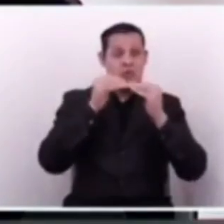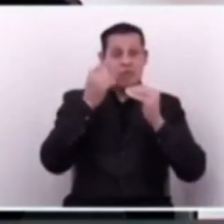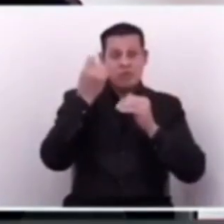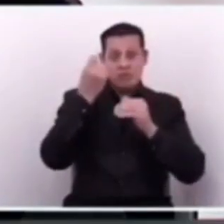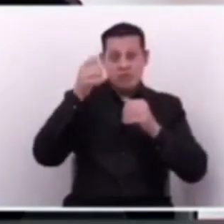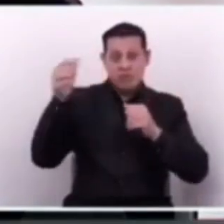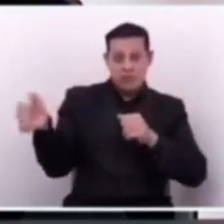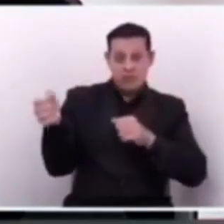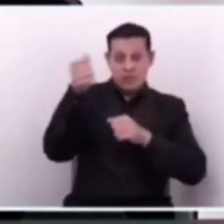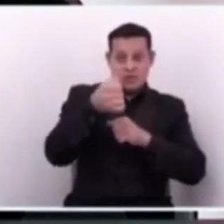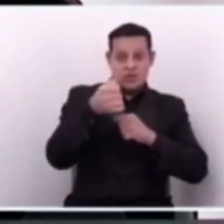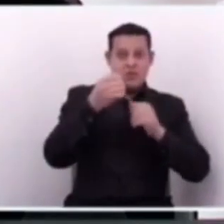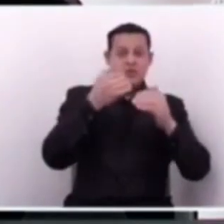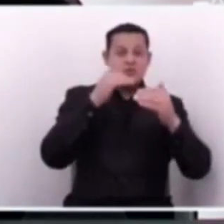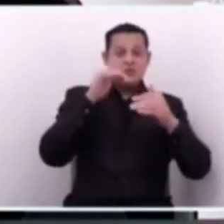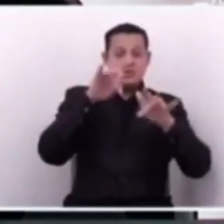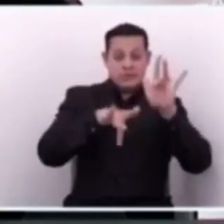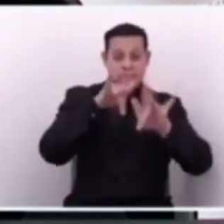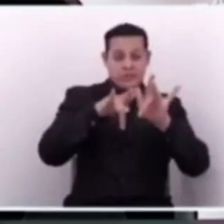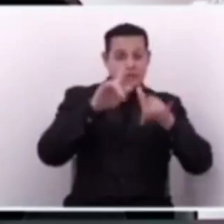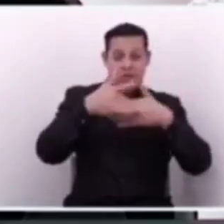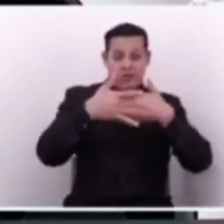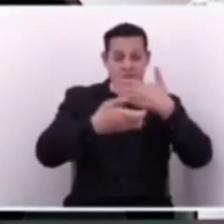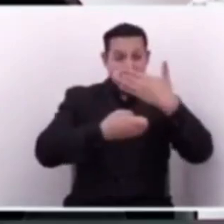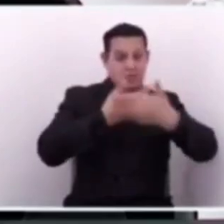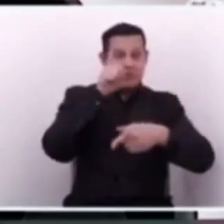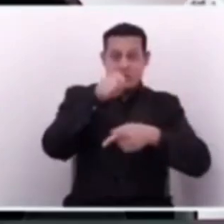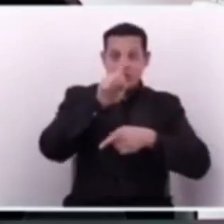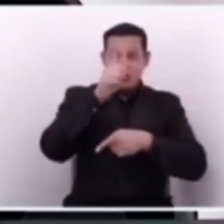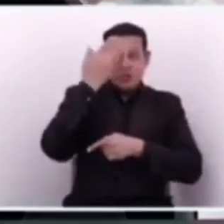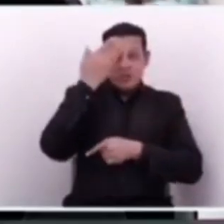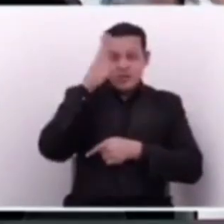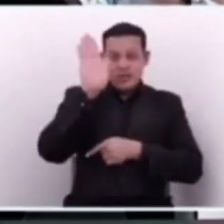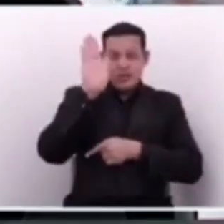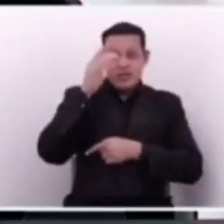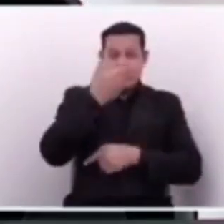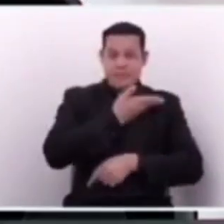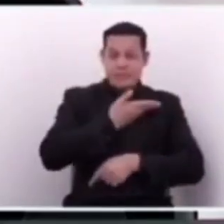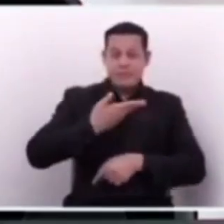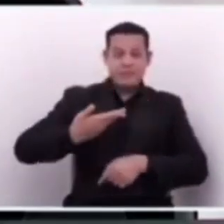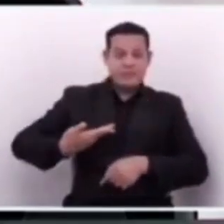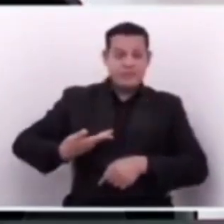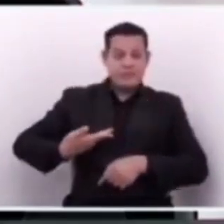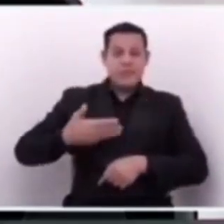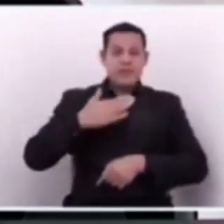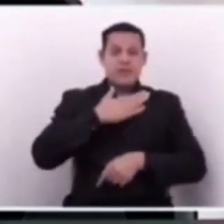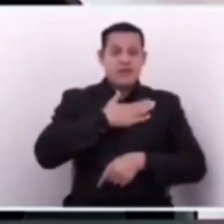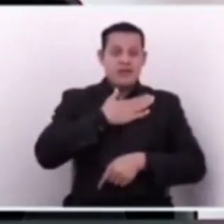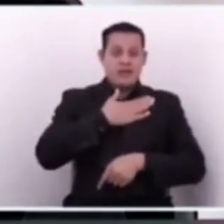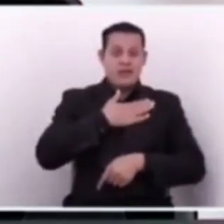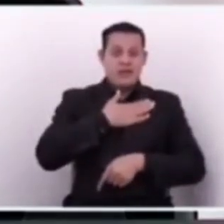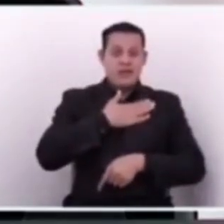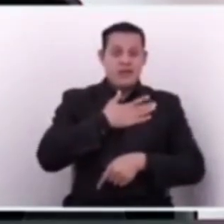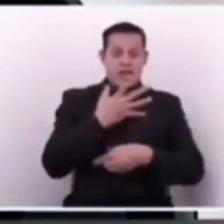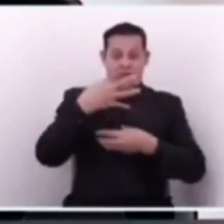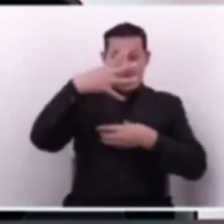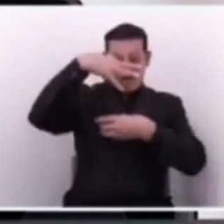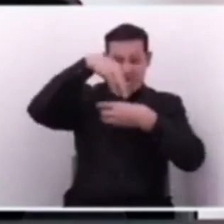también hay fondos designados a la secretaría de innovación. Y por si usted no lo sabía, la residencia tiene